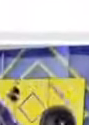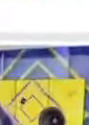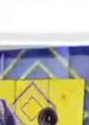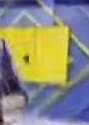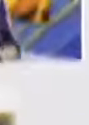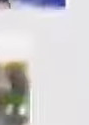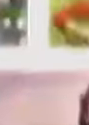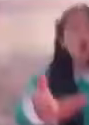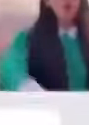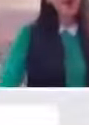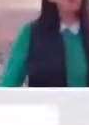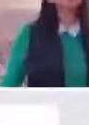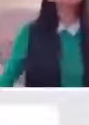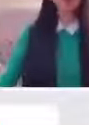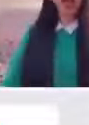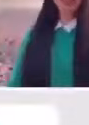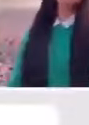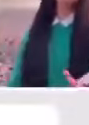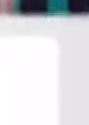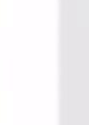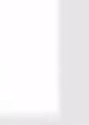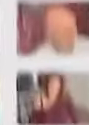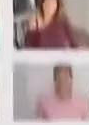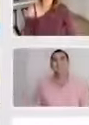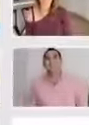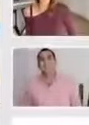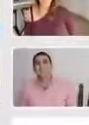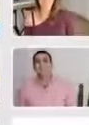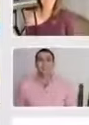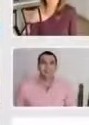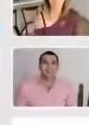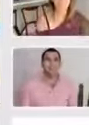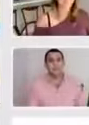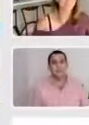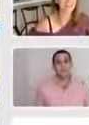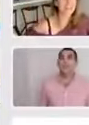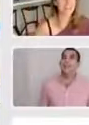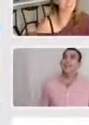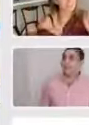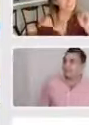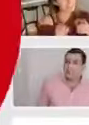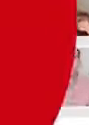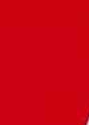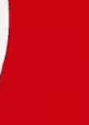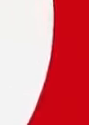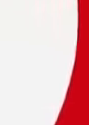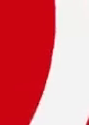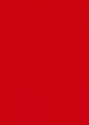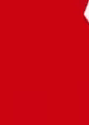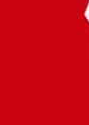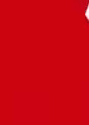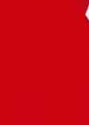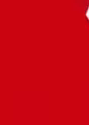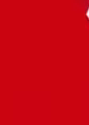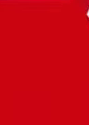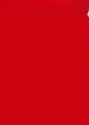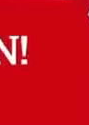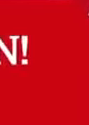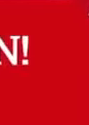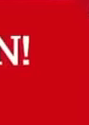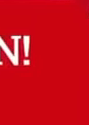corazón contener Por un Perú feliz Celebremos con lo nuestro ¡Feliz Bicentenario